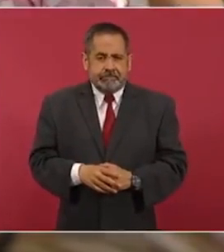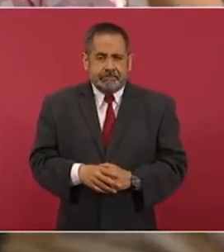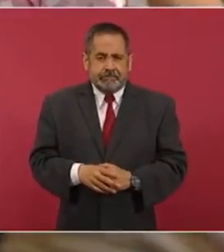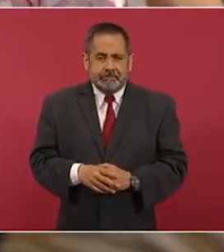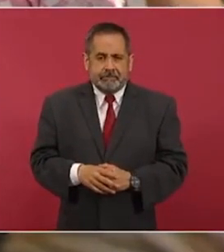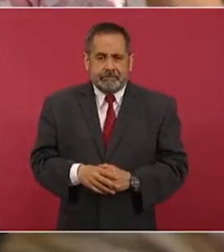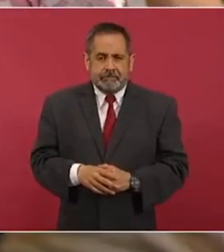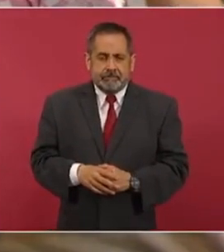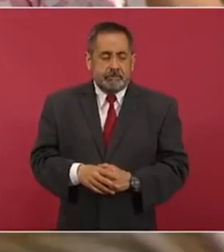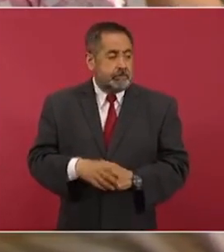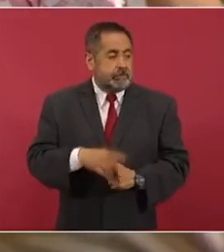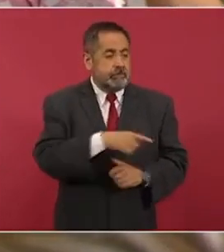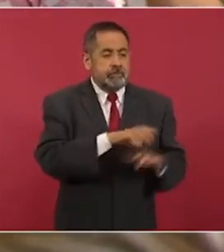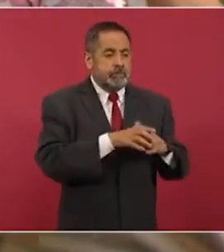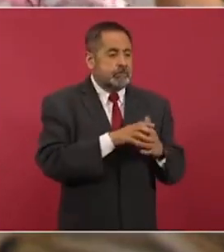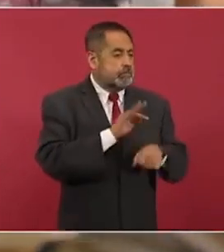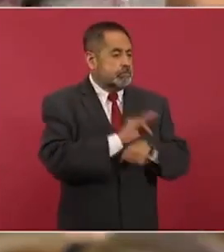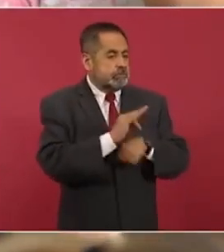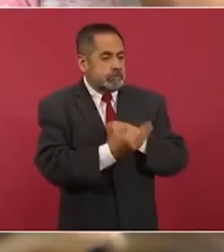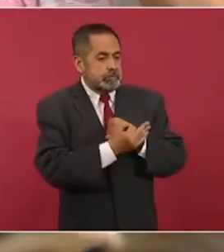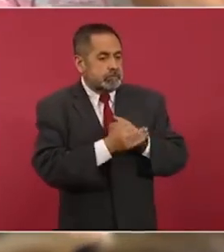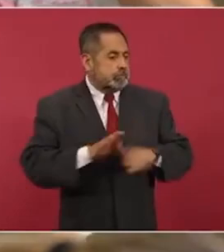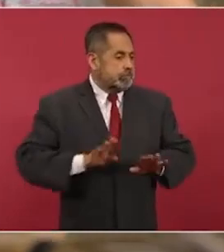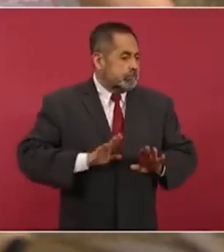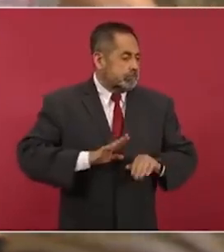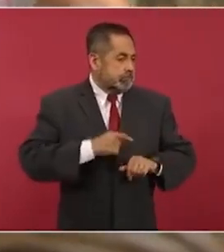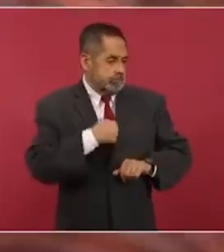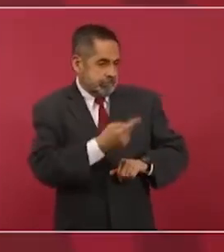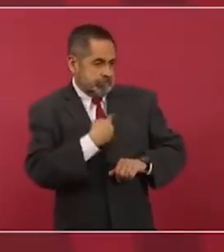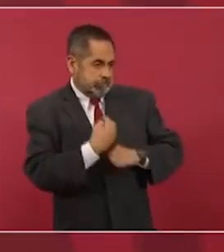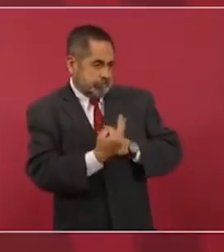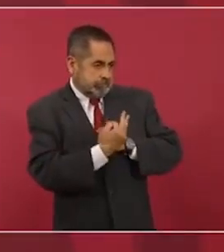defienden intereses defienden intereses